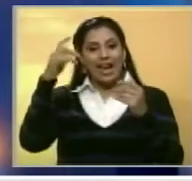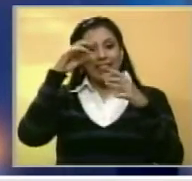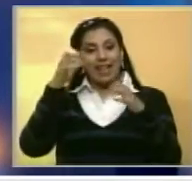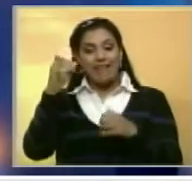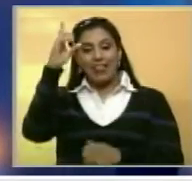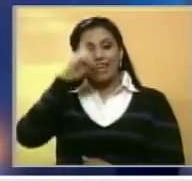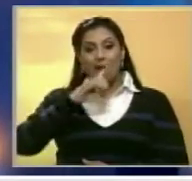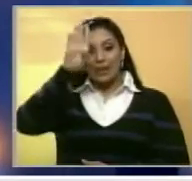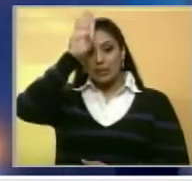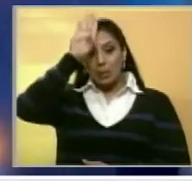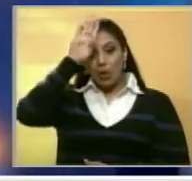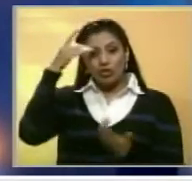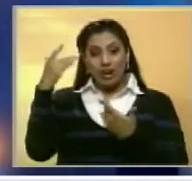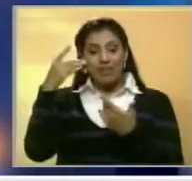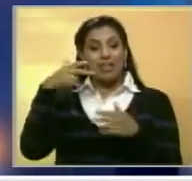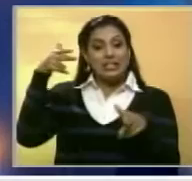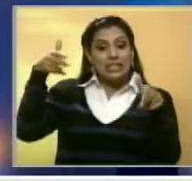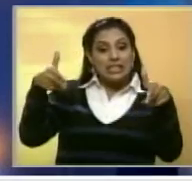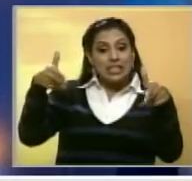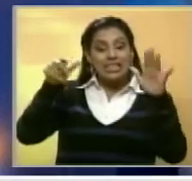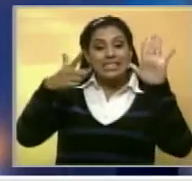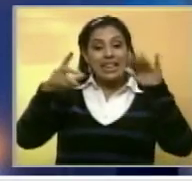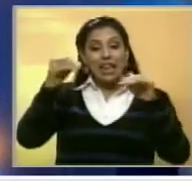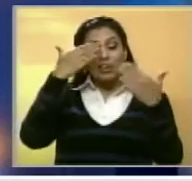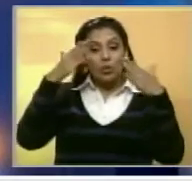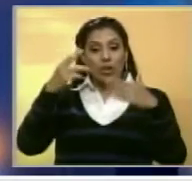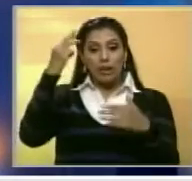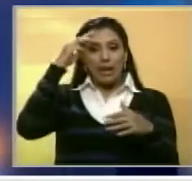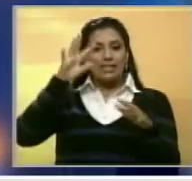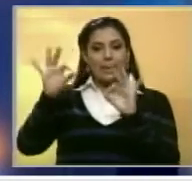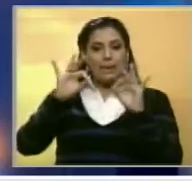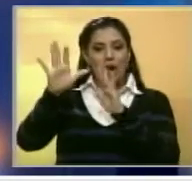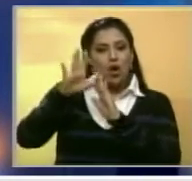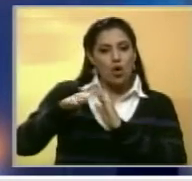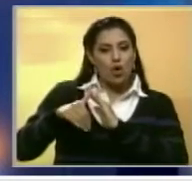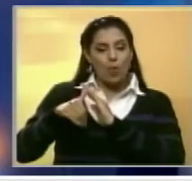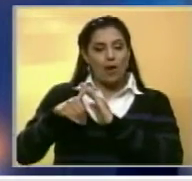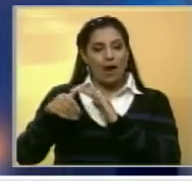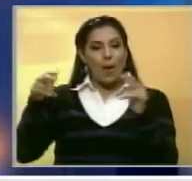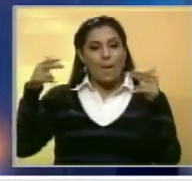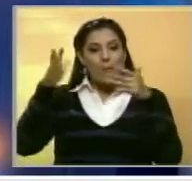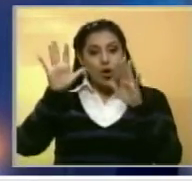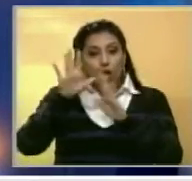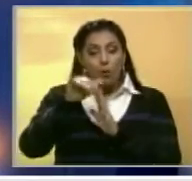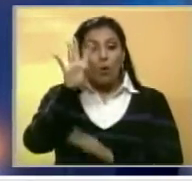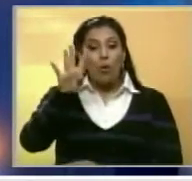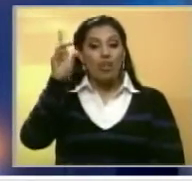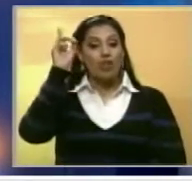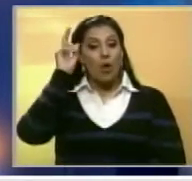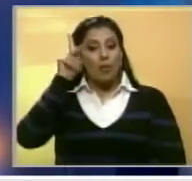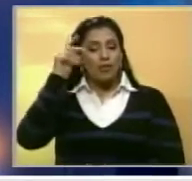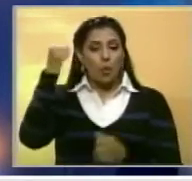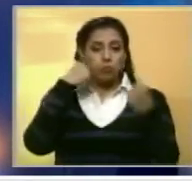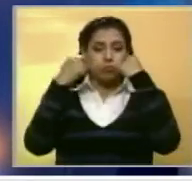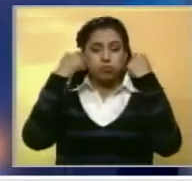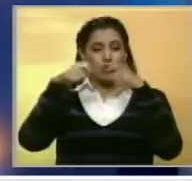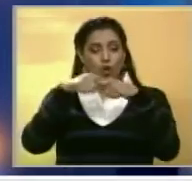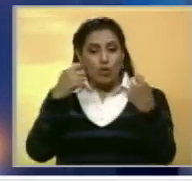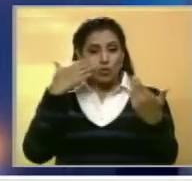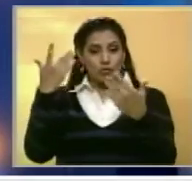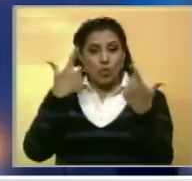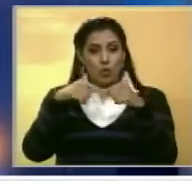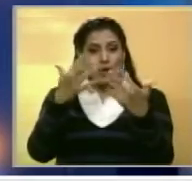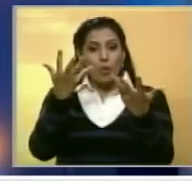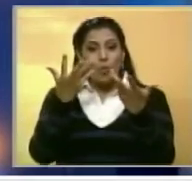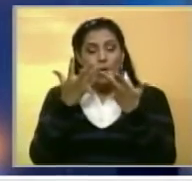especiales donde sometieron a 70 alumnos y maestras para asaltarlos. Durante el atraco, cuatro docentes fueron golpeadas. Fabiola Yaquinto nos